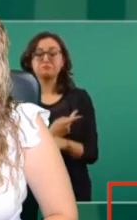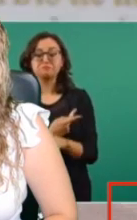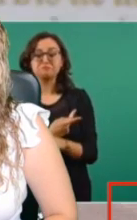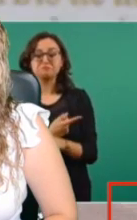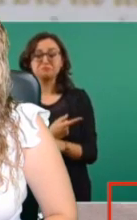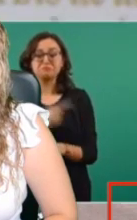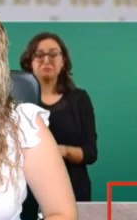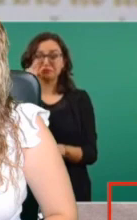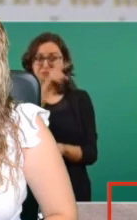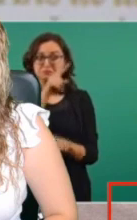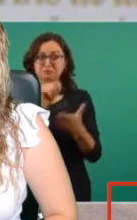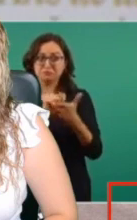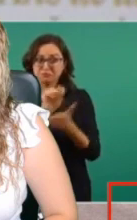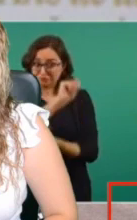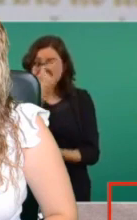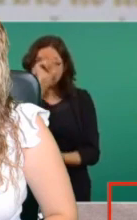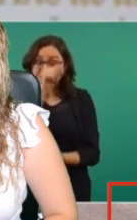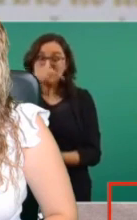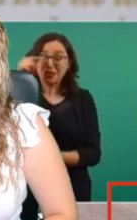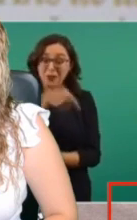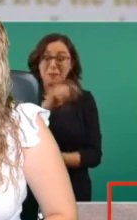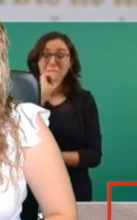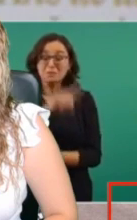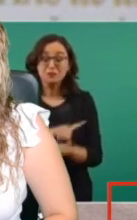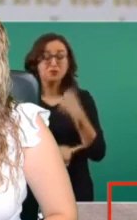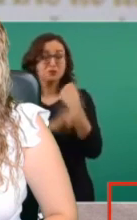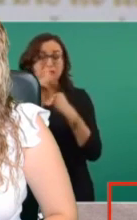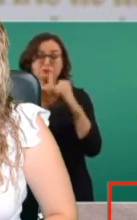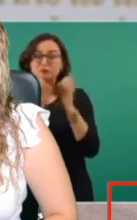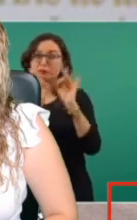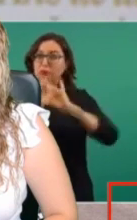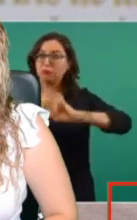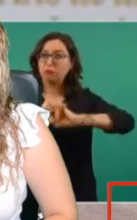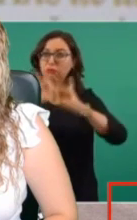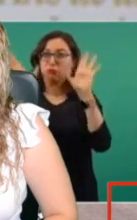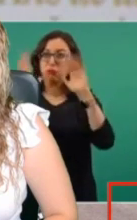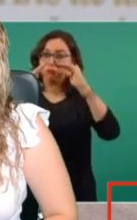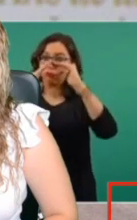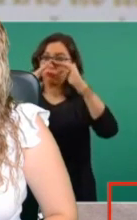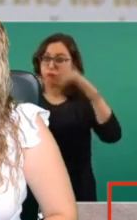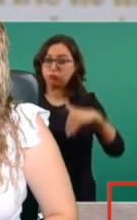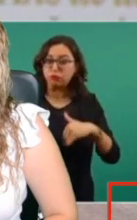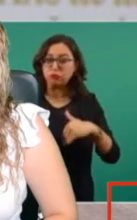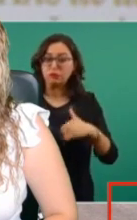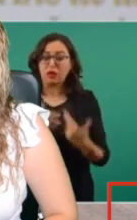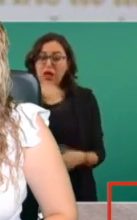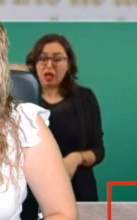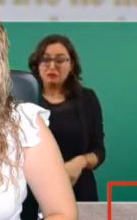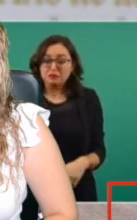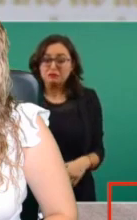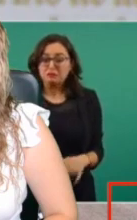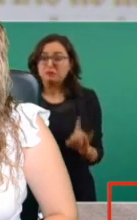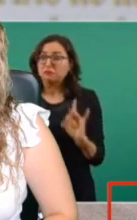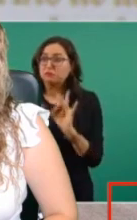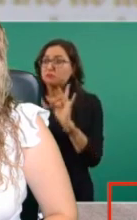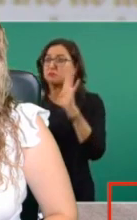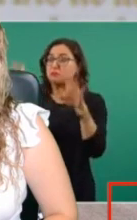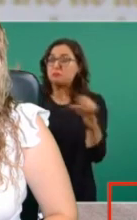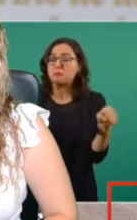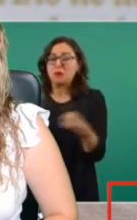entiende que estas cosas desgraciadamente suceden